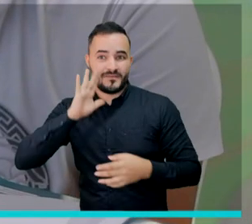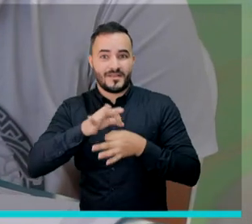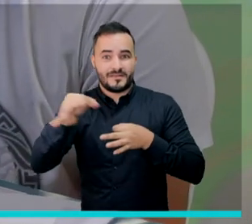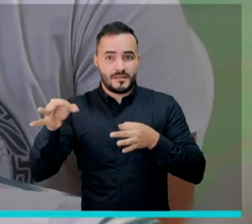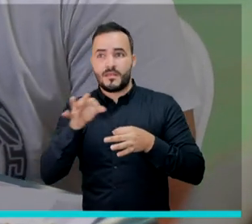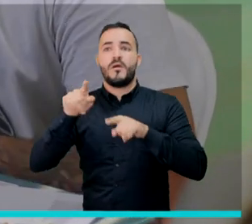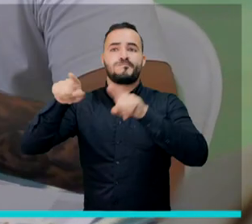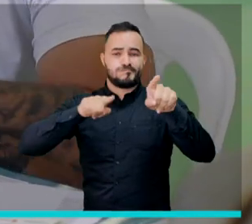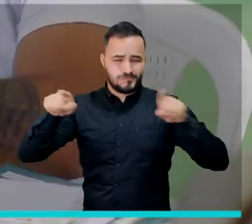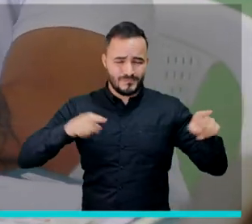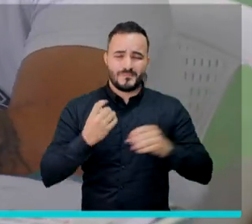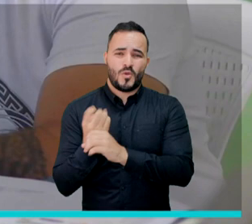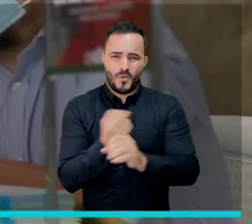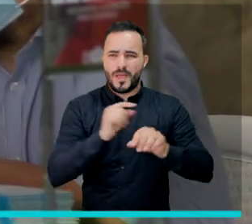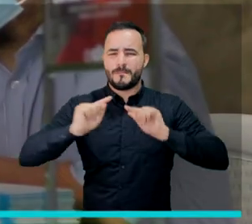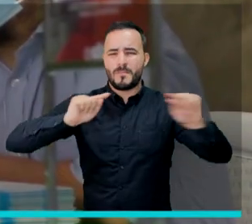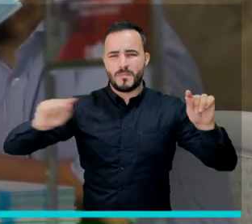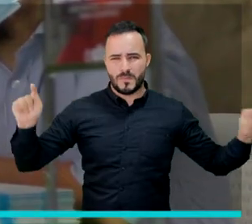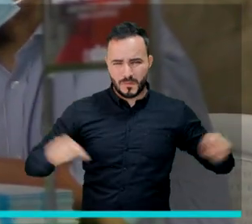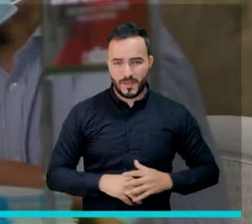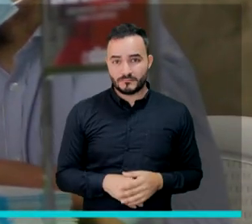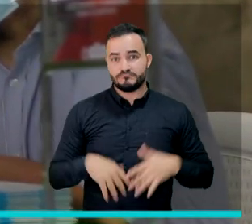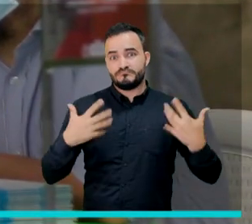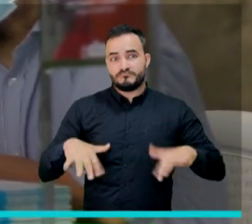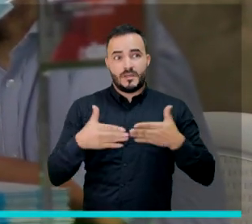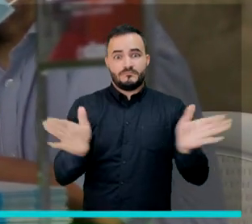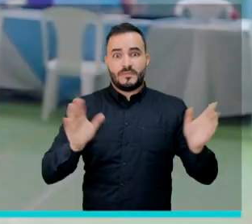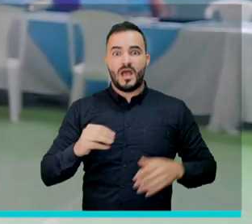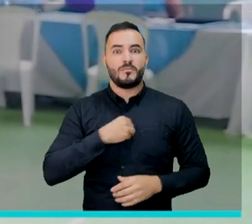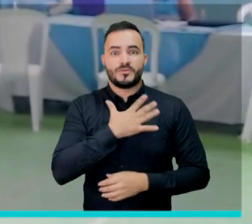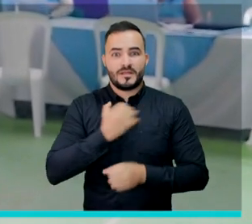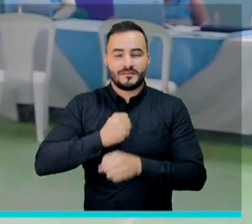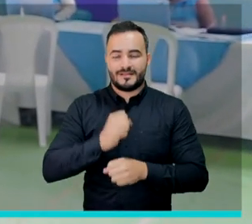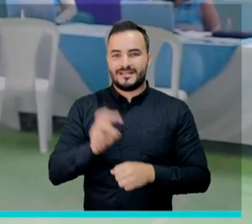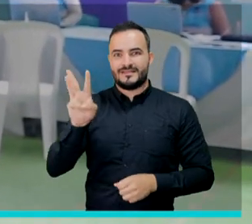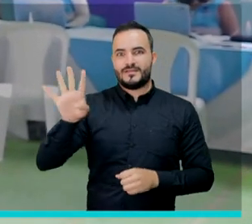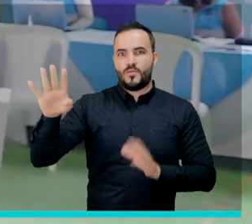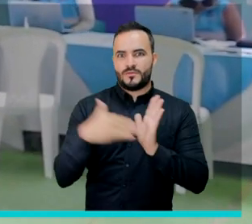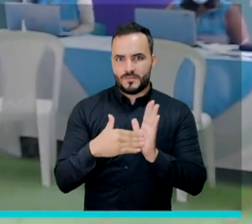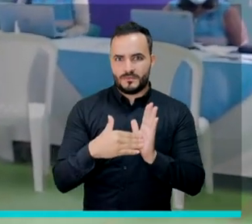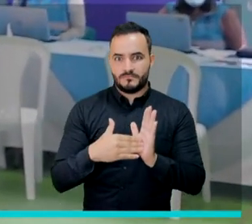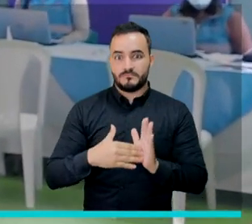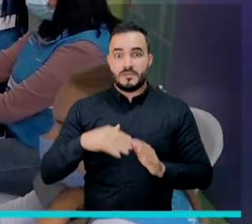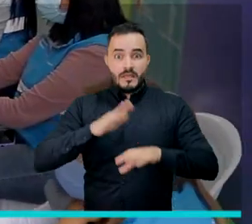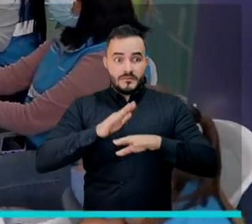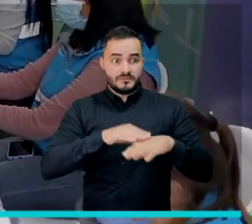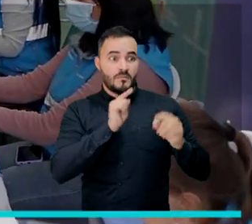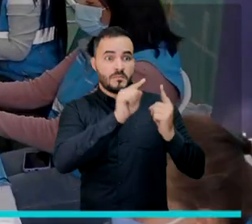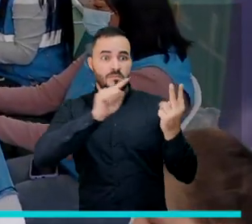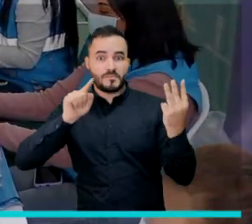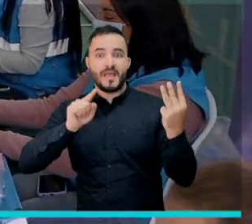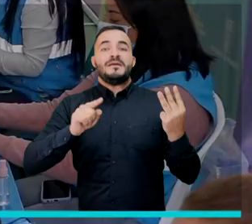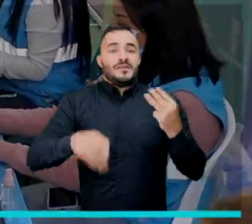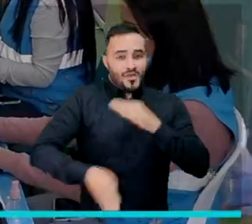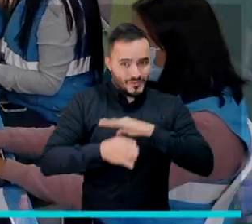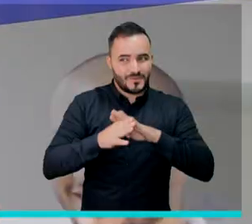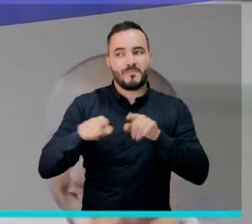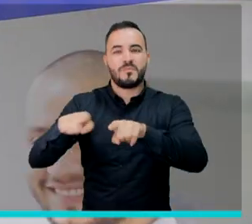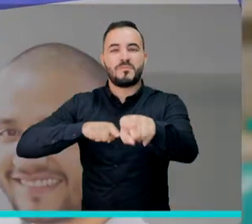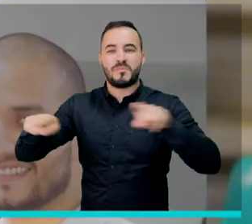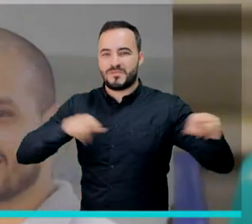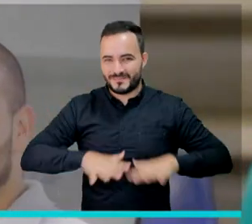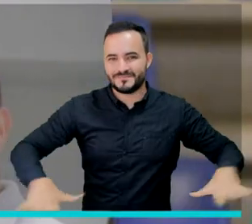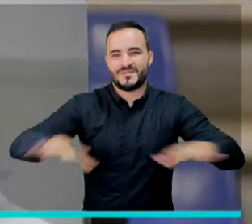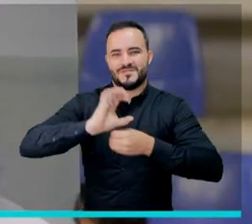y 8 Villahermosa, a través de microferias donde se han presentado 4.000 ofertas laborales. Las jornadas se extenderán al resto de la ciudad.